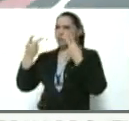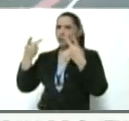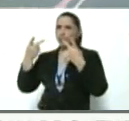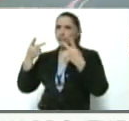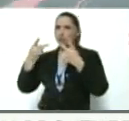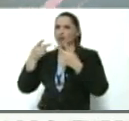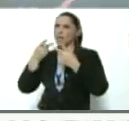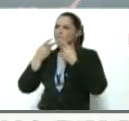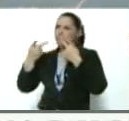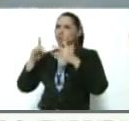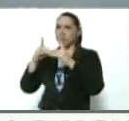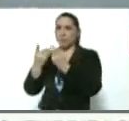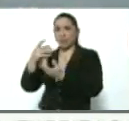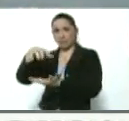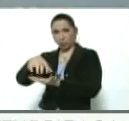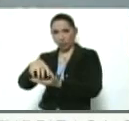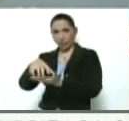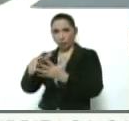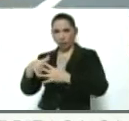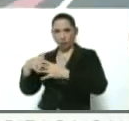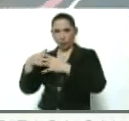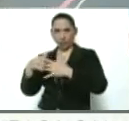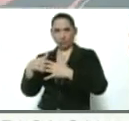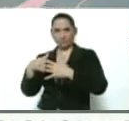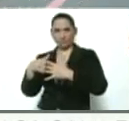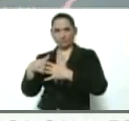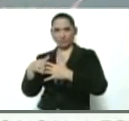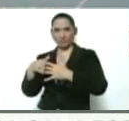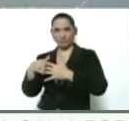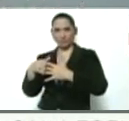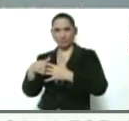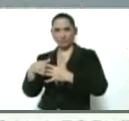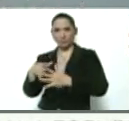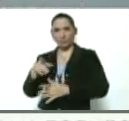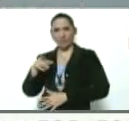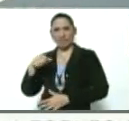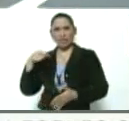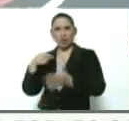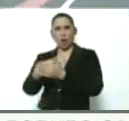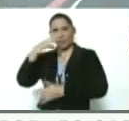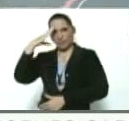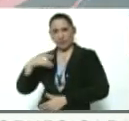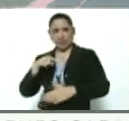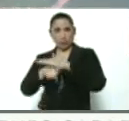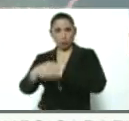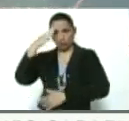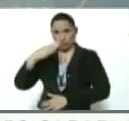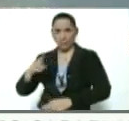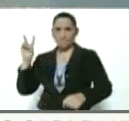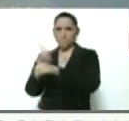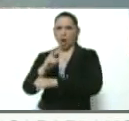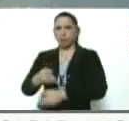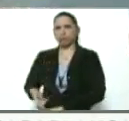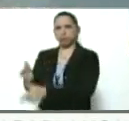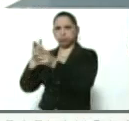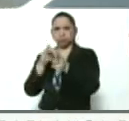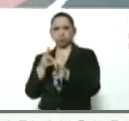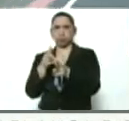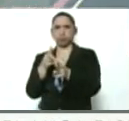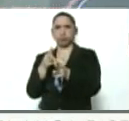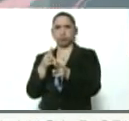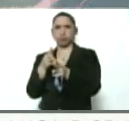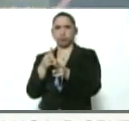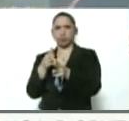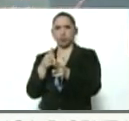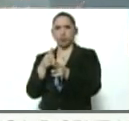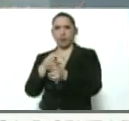Departamento de Estado, que ese golpe militar y una incursión militar violenta y armada a las